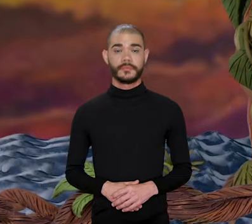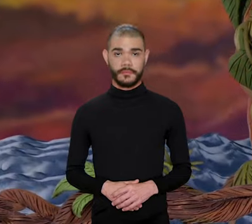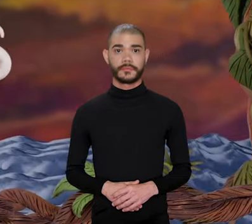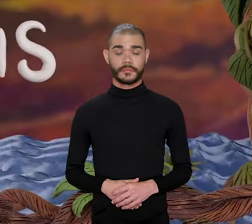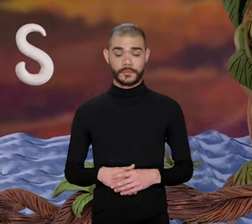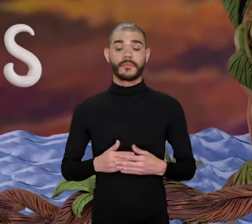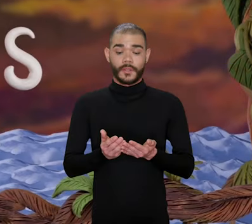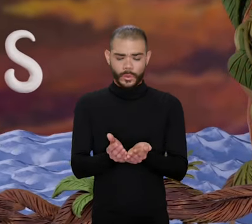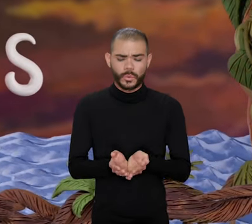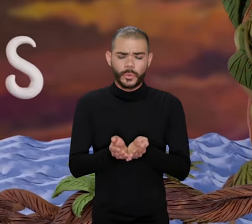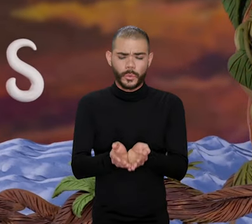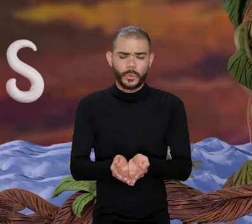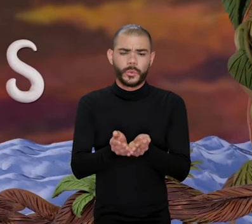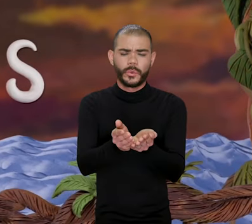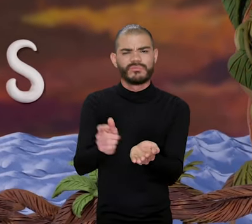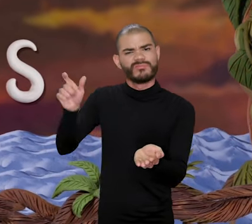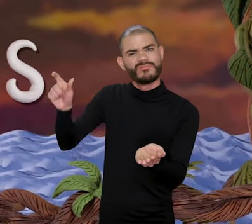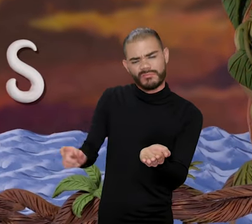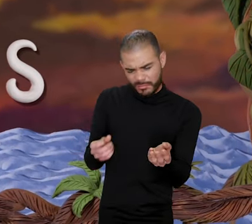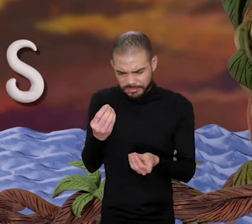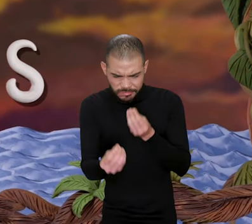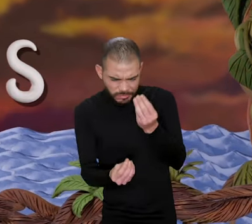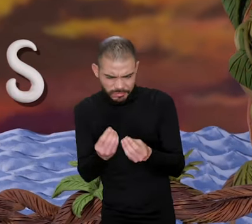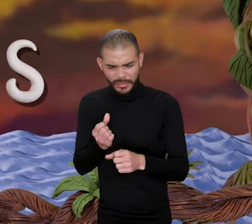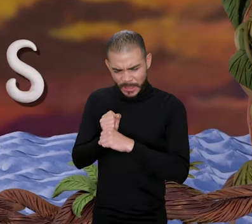El tallador de curiaras.